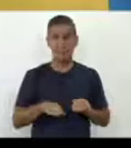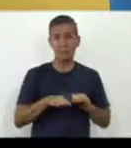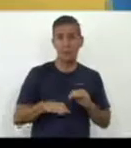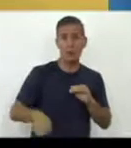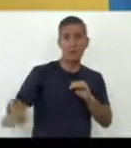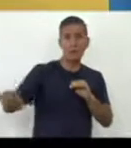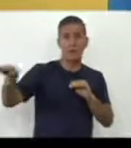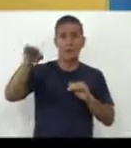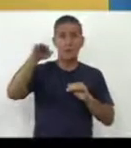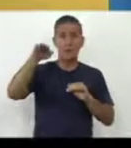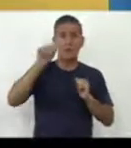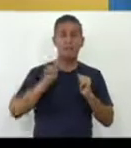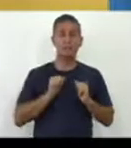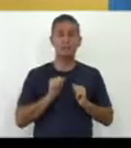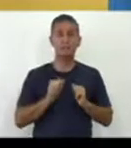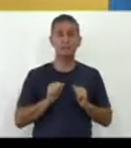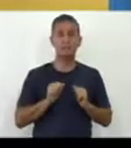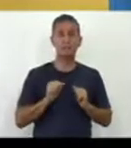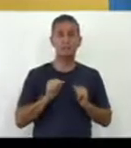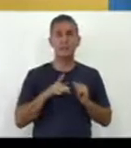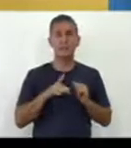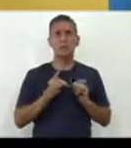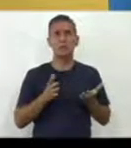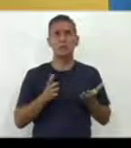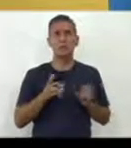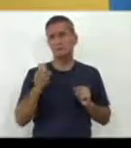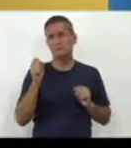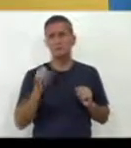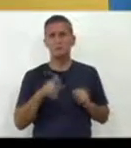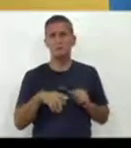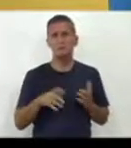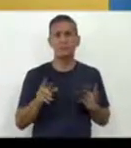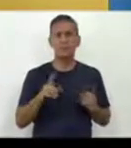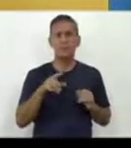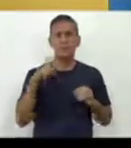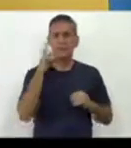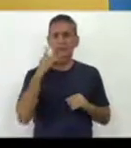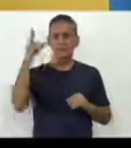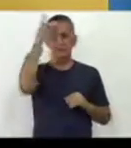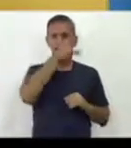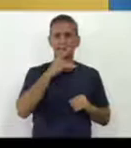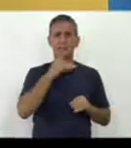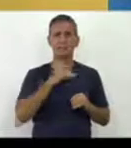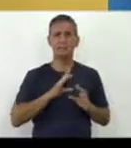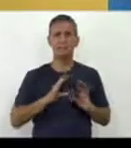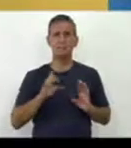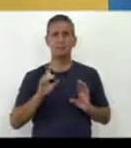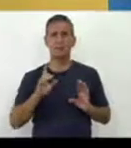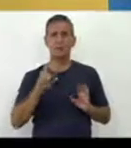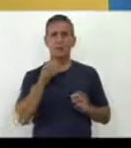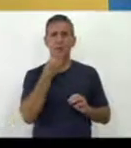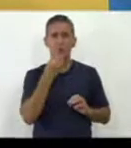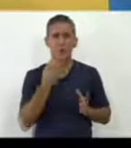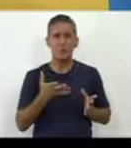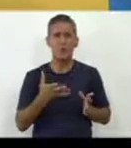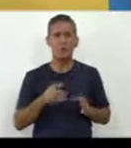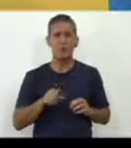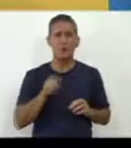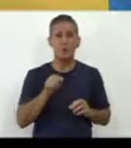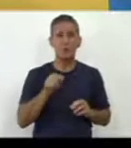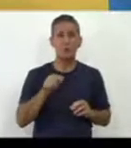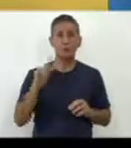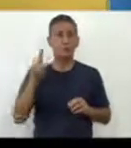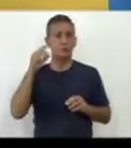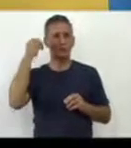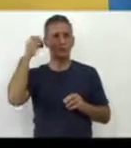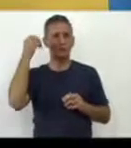mayor edad no está en condiciones de hacer la descripción más general, usted no tiene que preocuparse porque